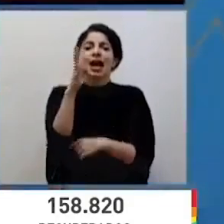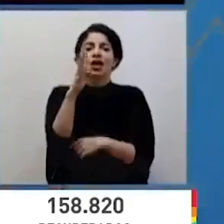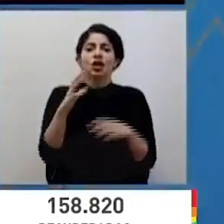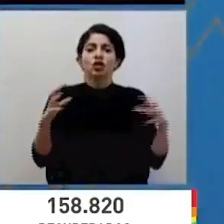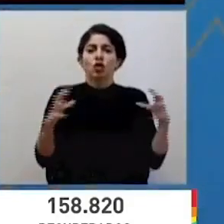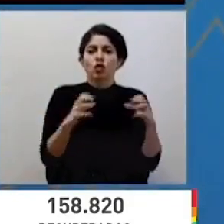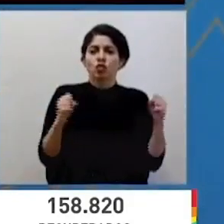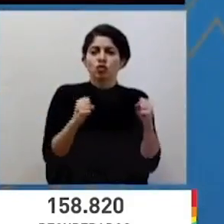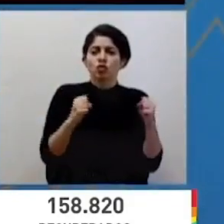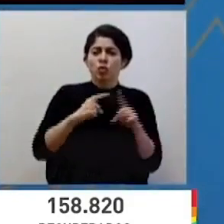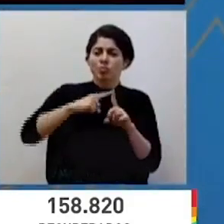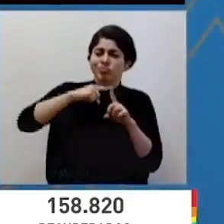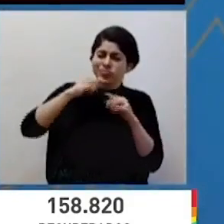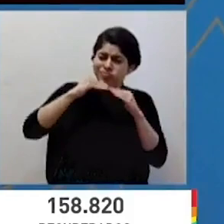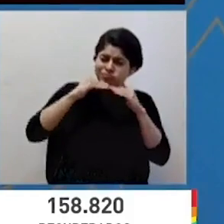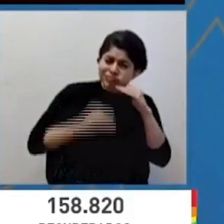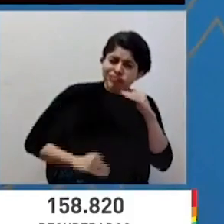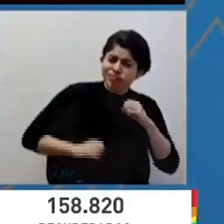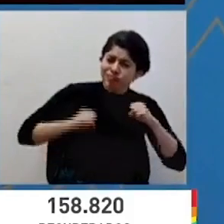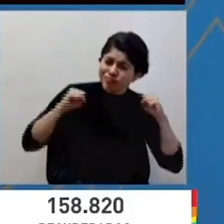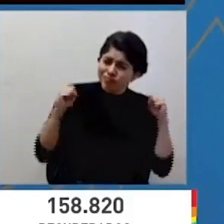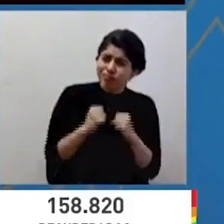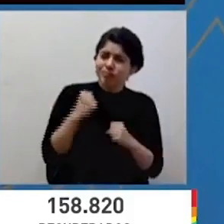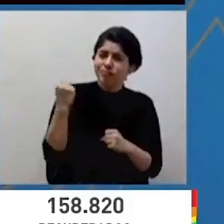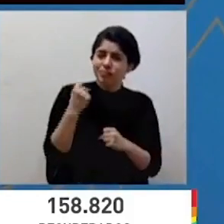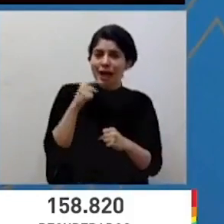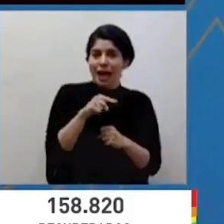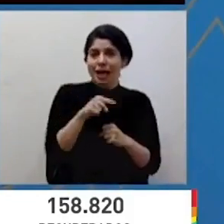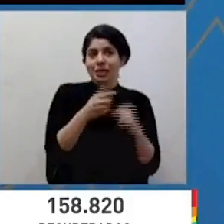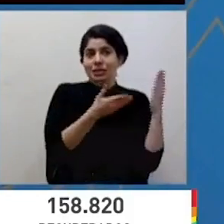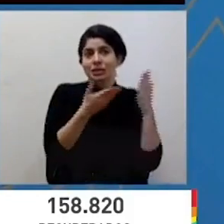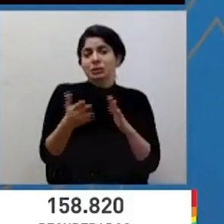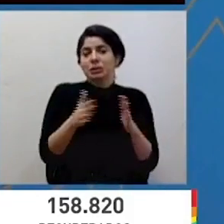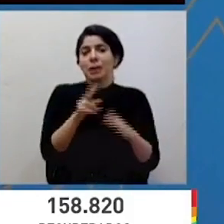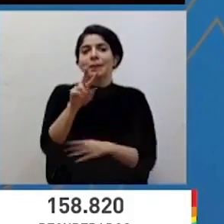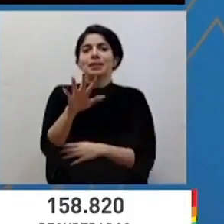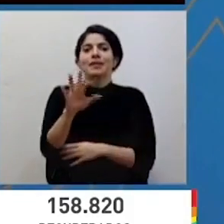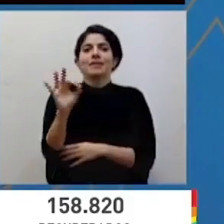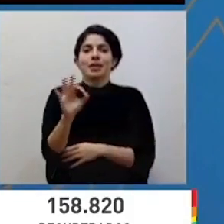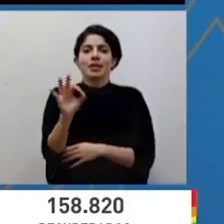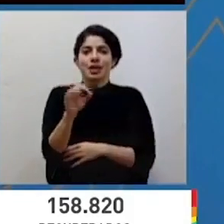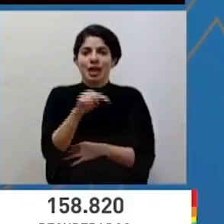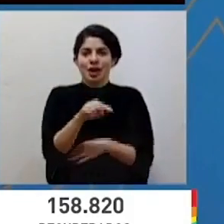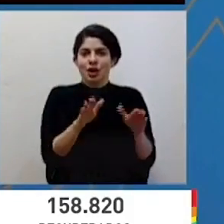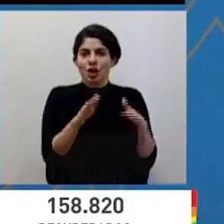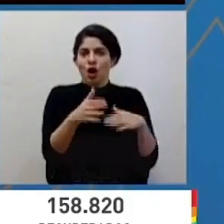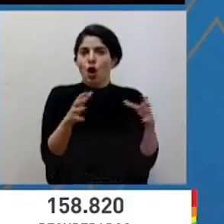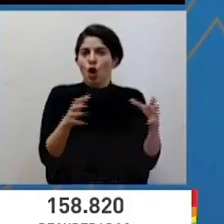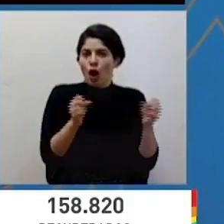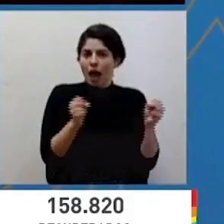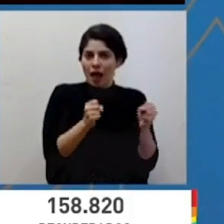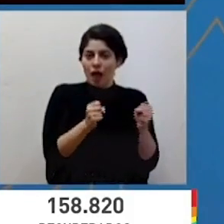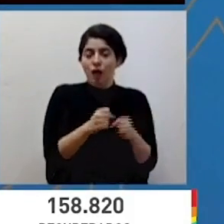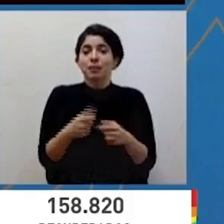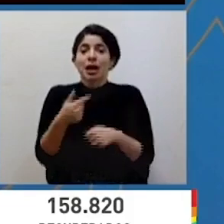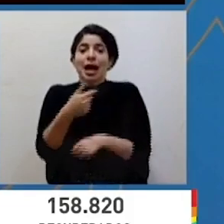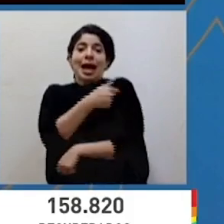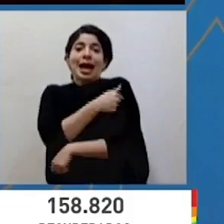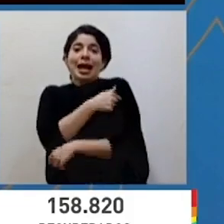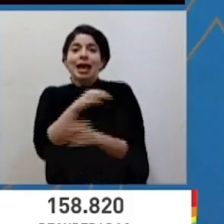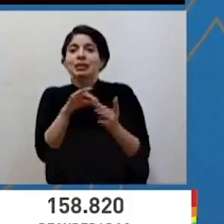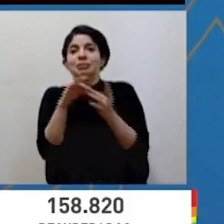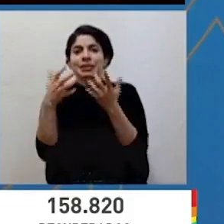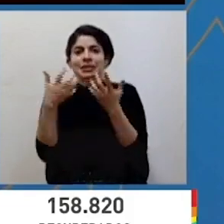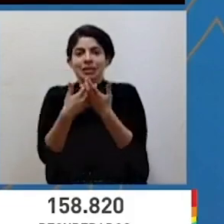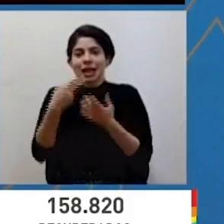ultra baja temperatura que está previsto la entrega para aproximadamente el 25 de febrero. Las jeringas hipodérmicas,